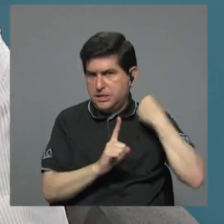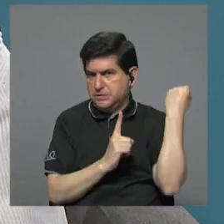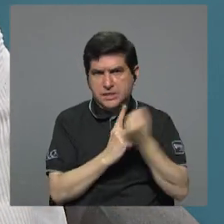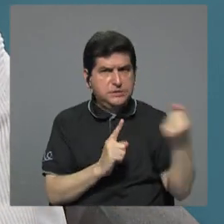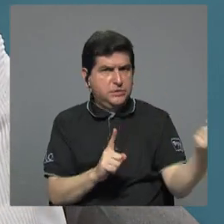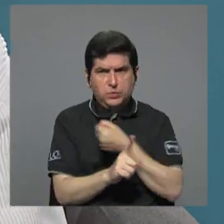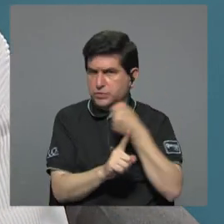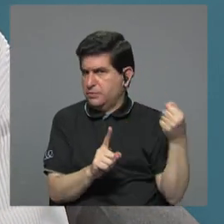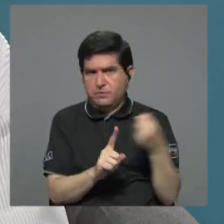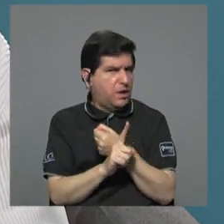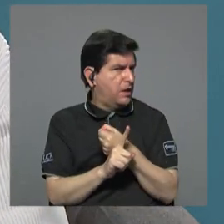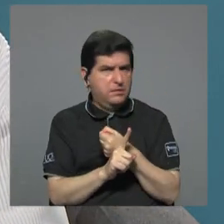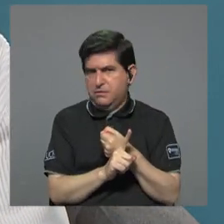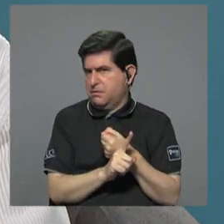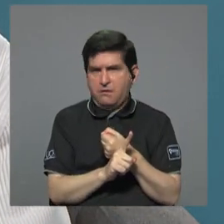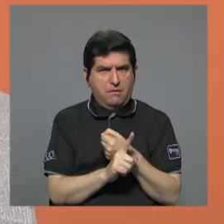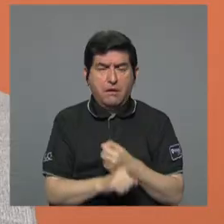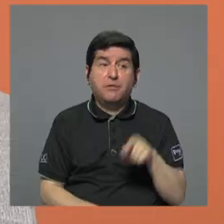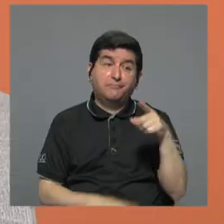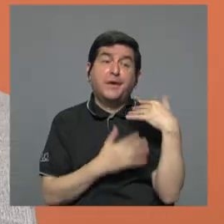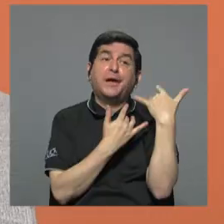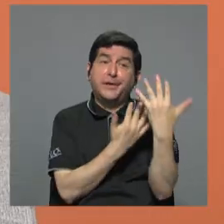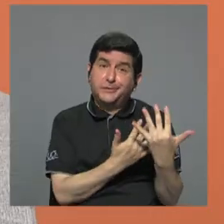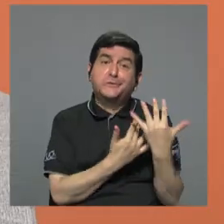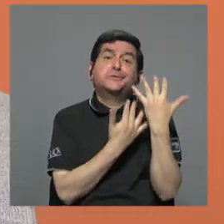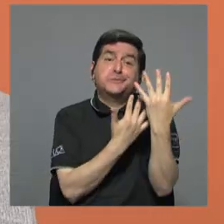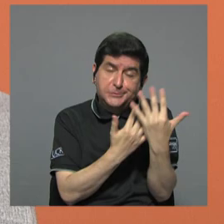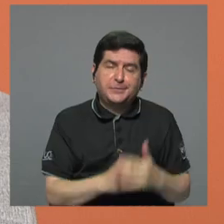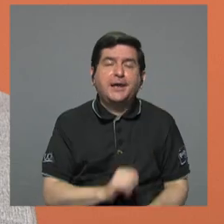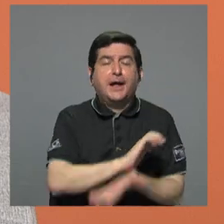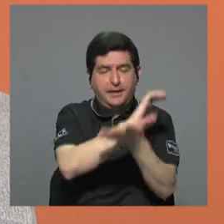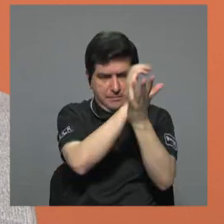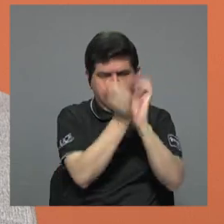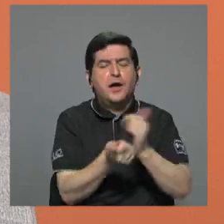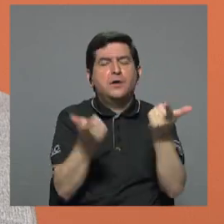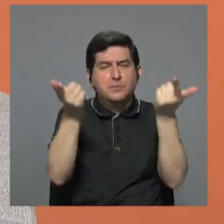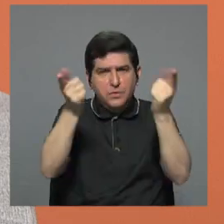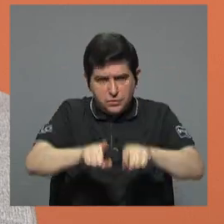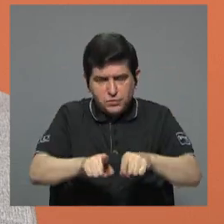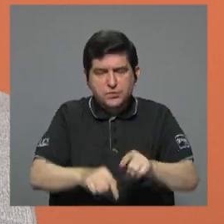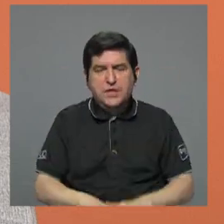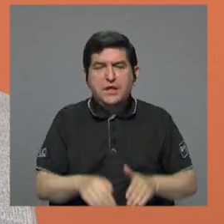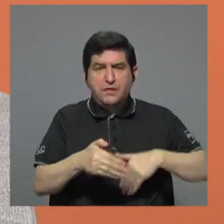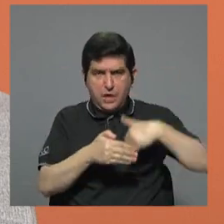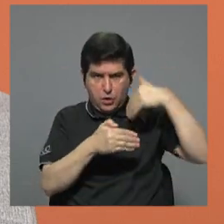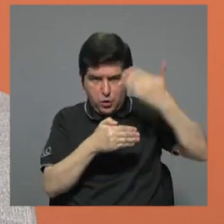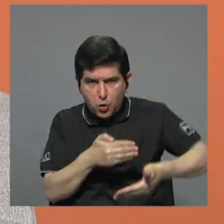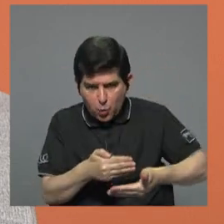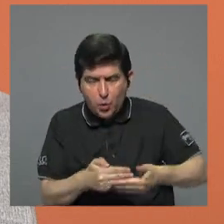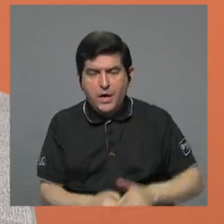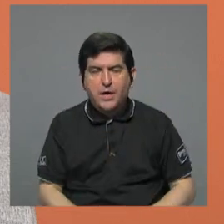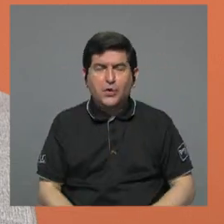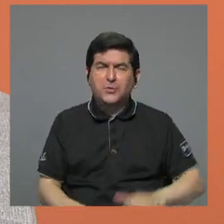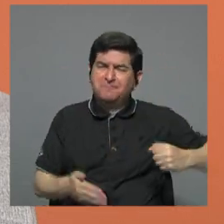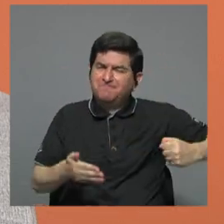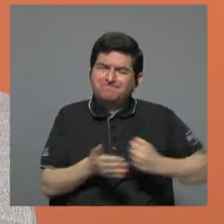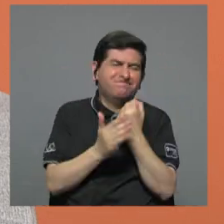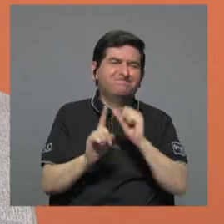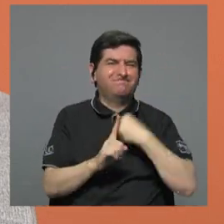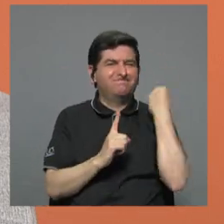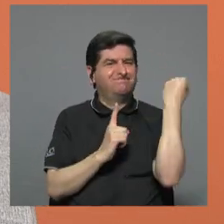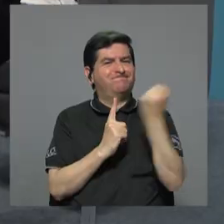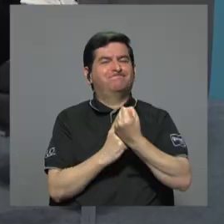de violencia. Claro, esto es lo que se espera, por supuesto, que haya cambios ahora a partir de esta lamentable situación.